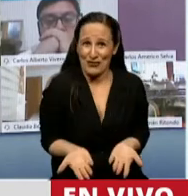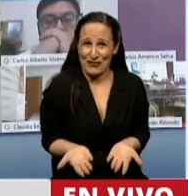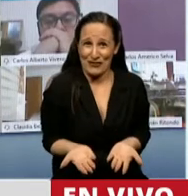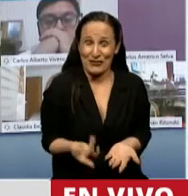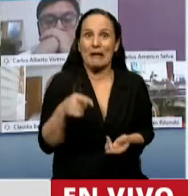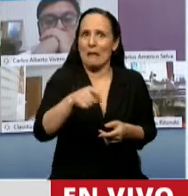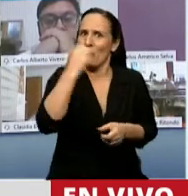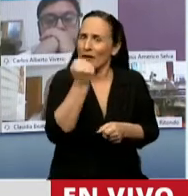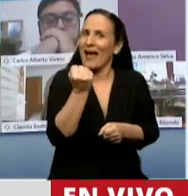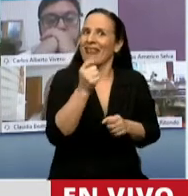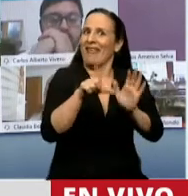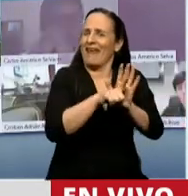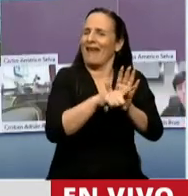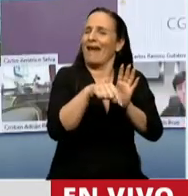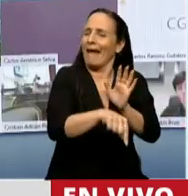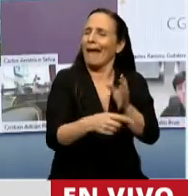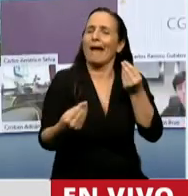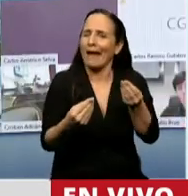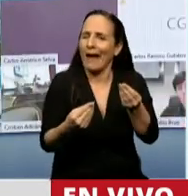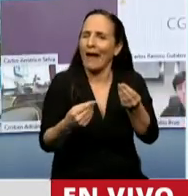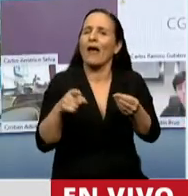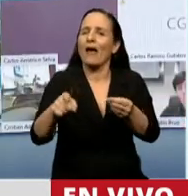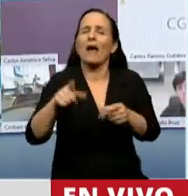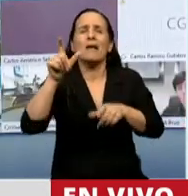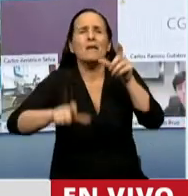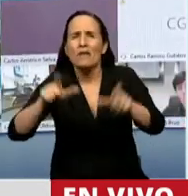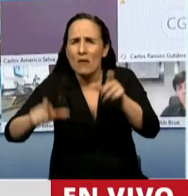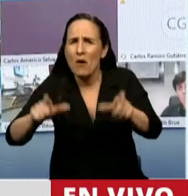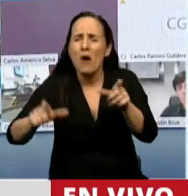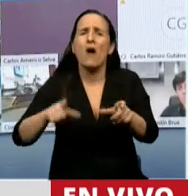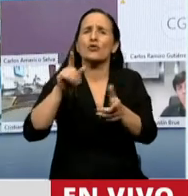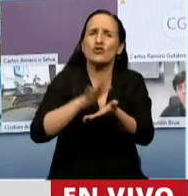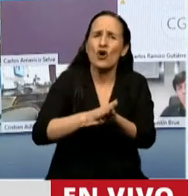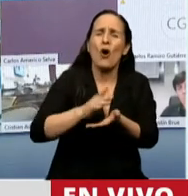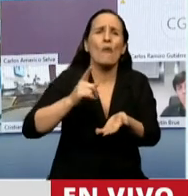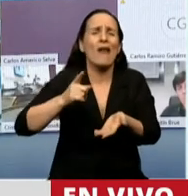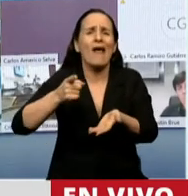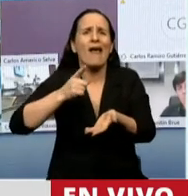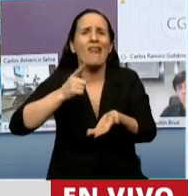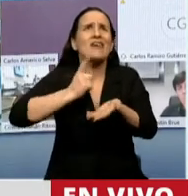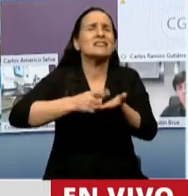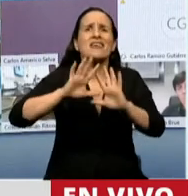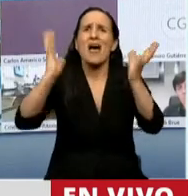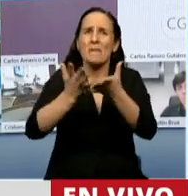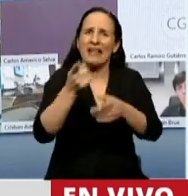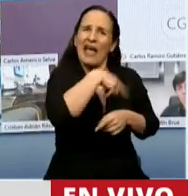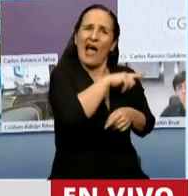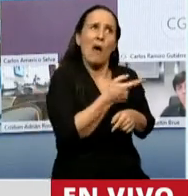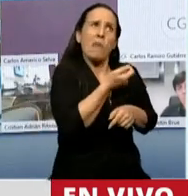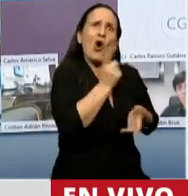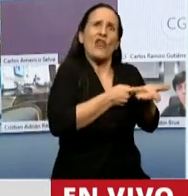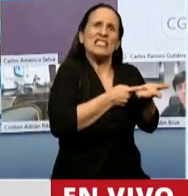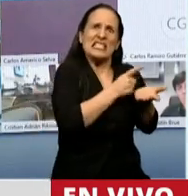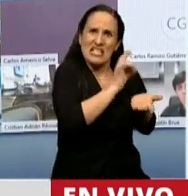todos y lo que viene a permitir este acuerdo es la voz de los muchos sobre las decisiones de los pocos. Andrés